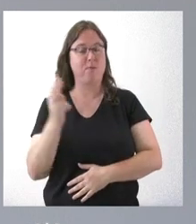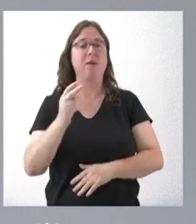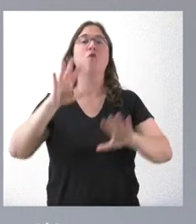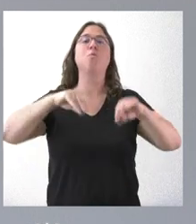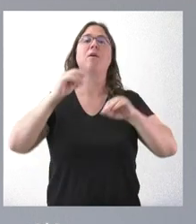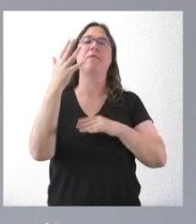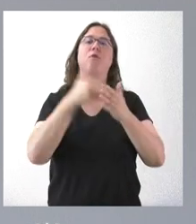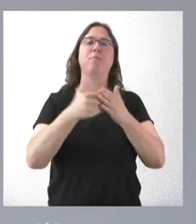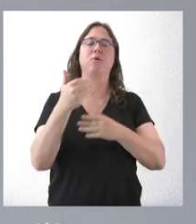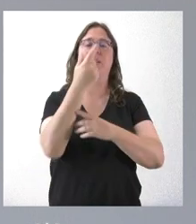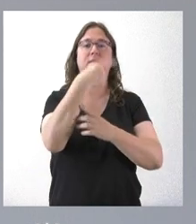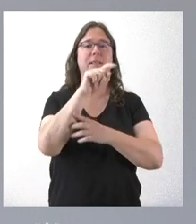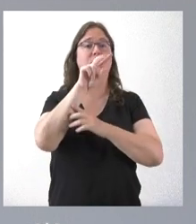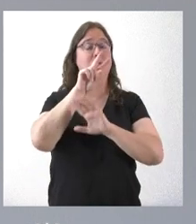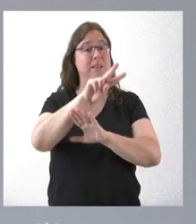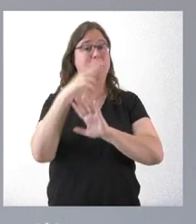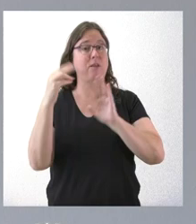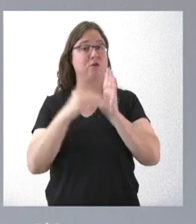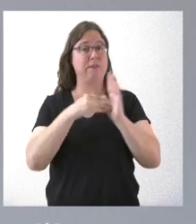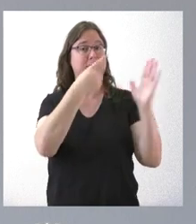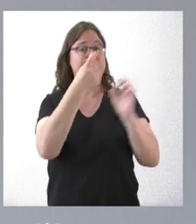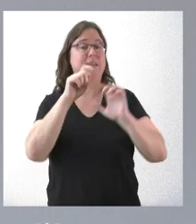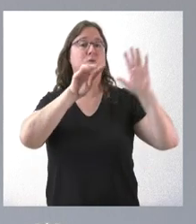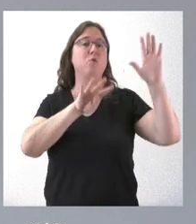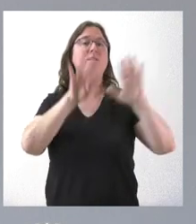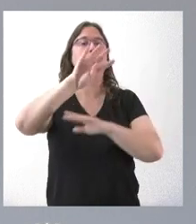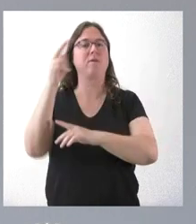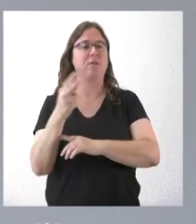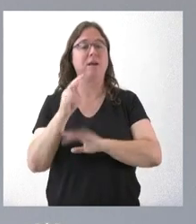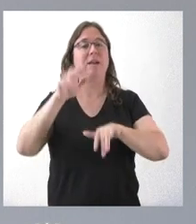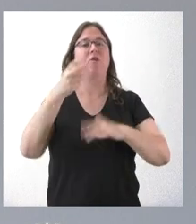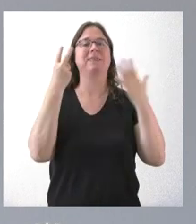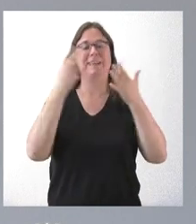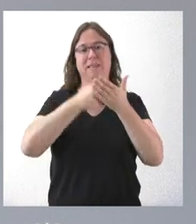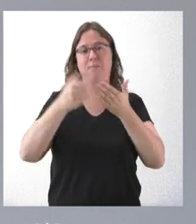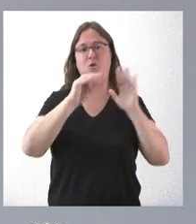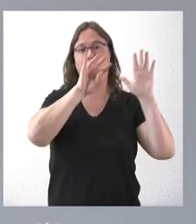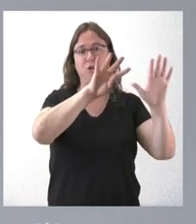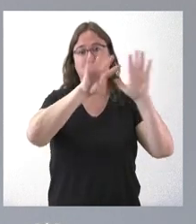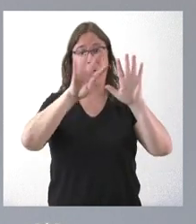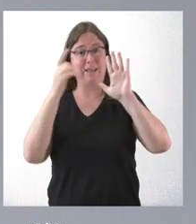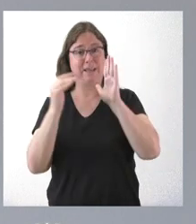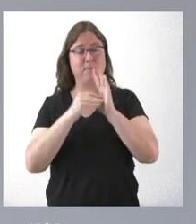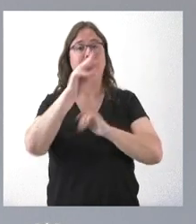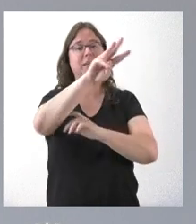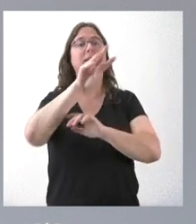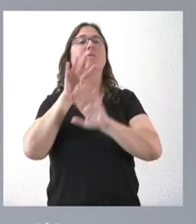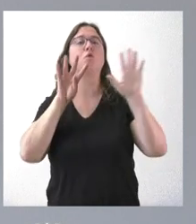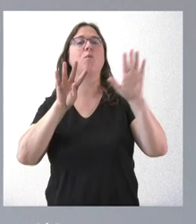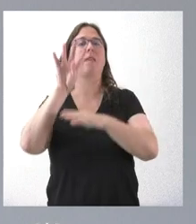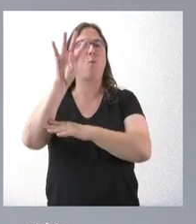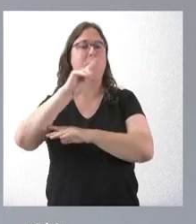.172.694 euros, en León 7.446.394 euros,